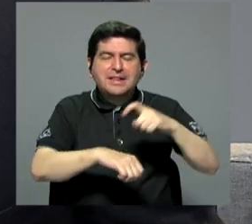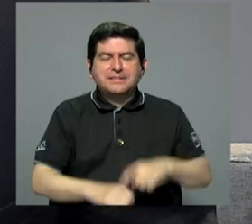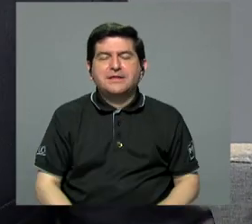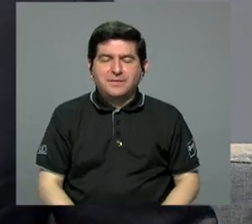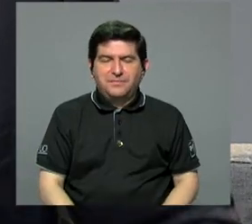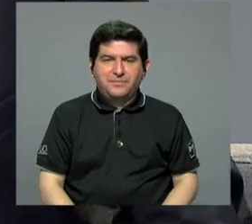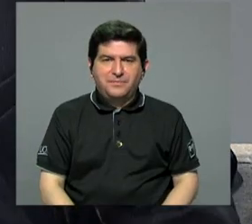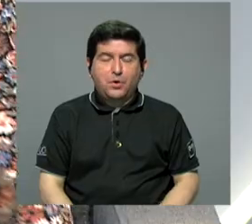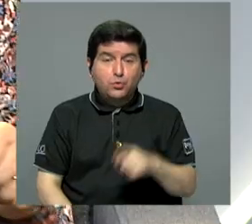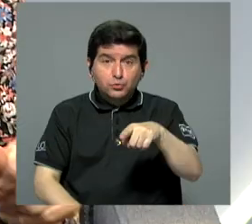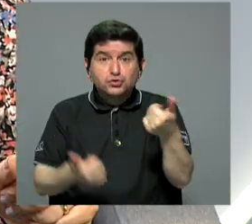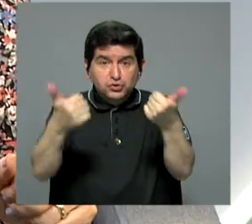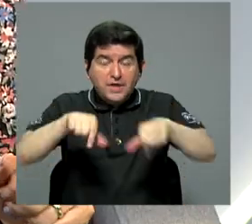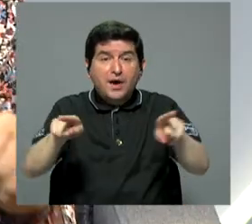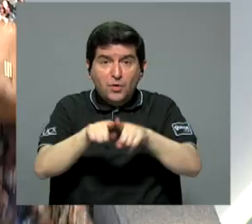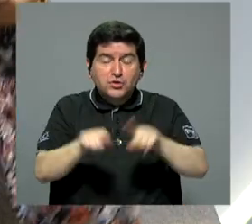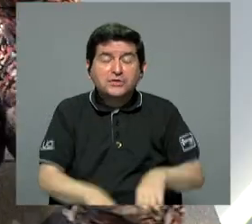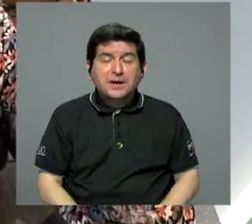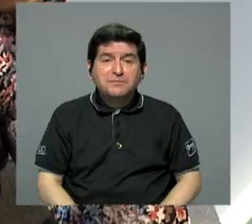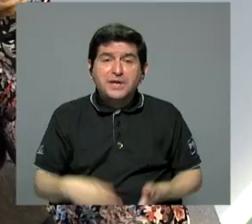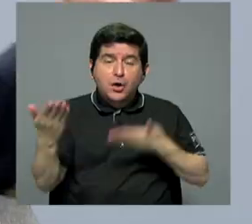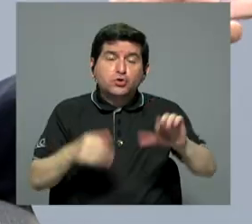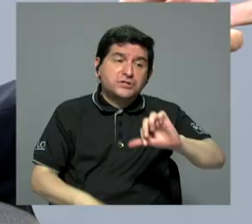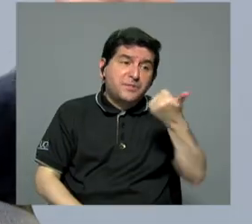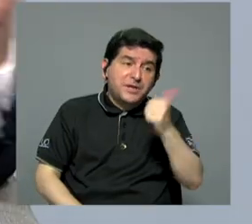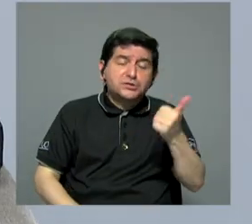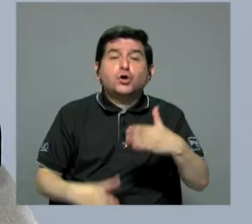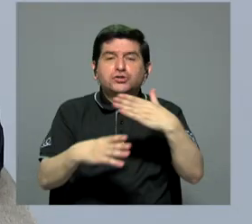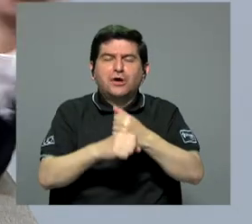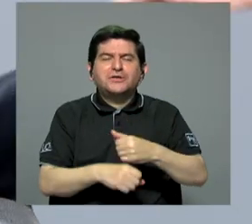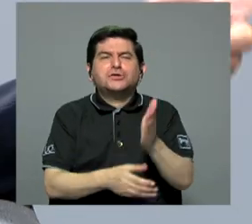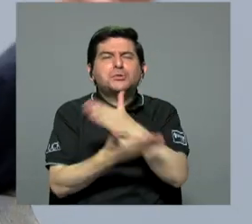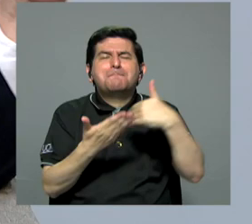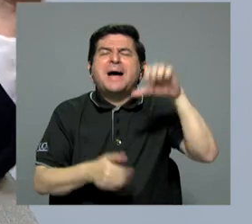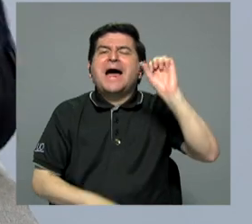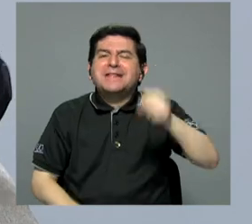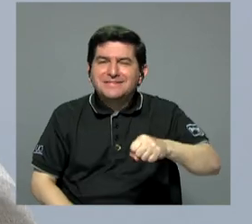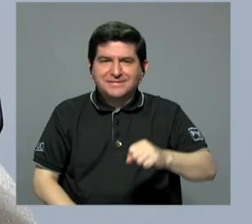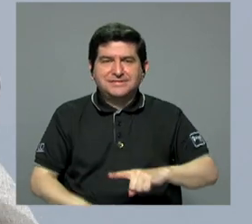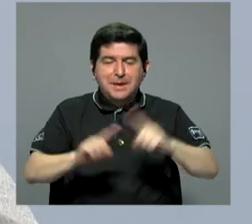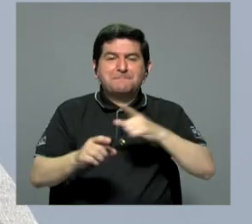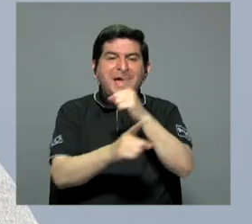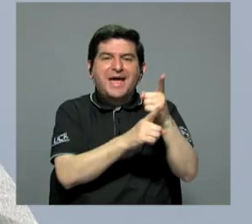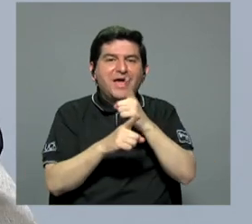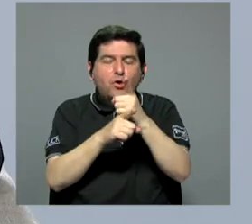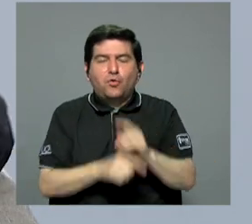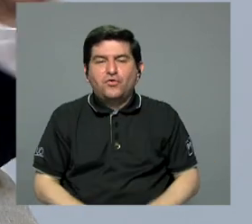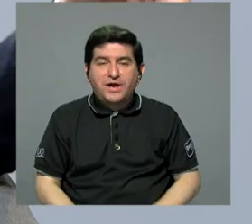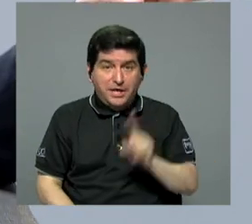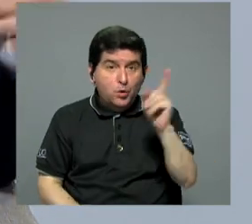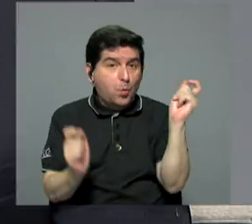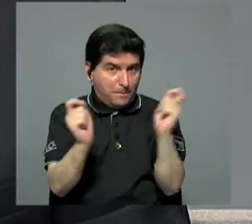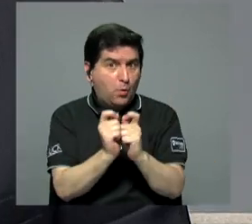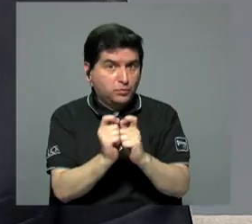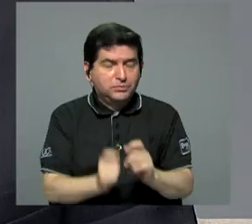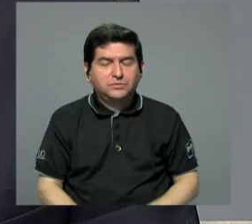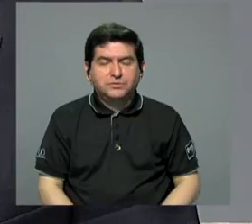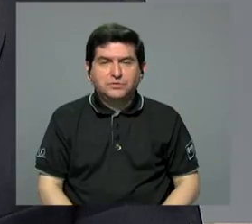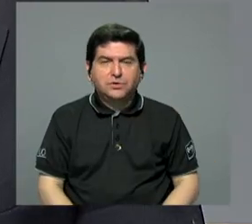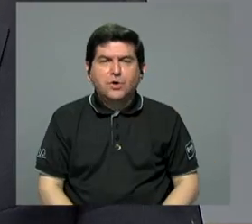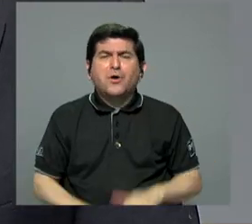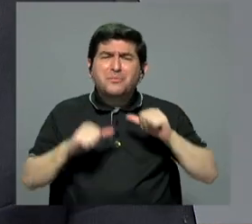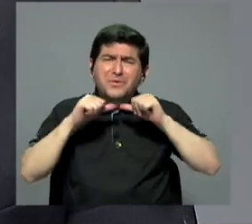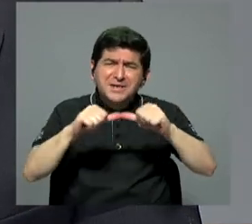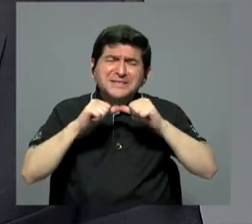entonces usted también está de acuerdo con la tercerización de servicios. En parte sí, pero hay que corregir ese otro aspecto. ¿Por qué? Porque si lo